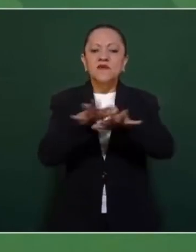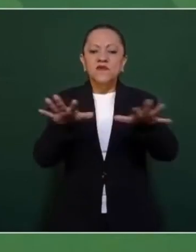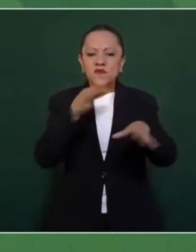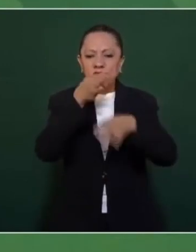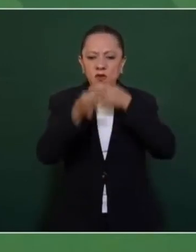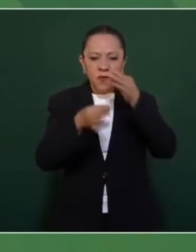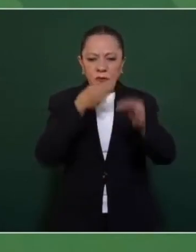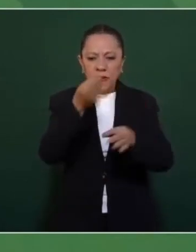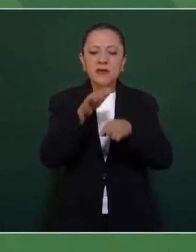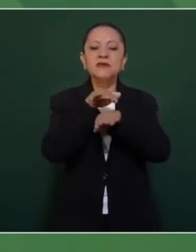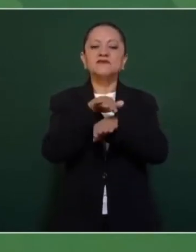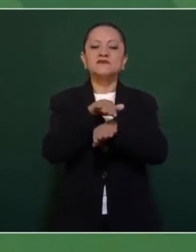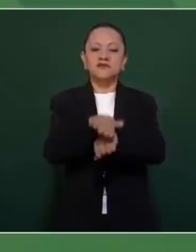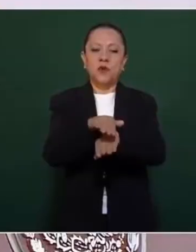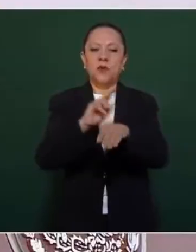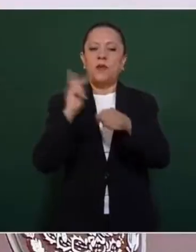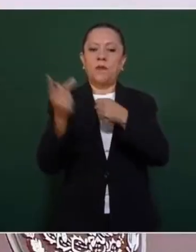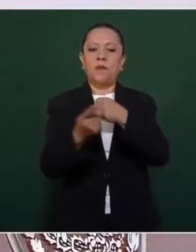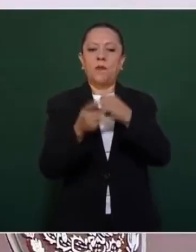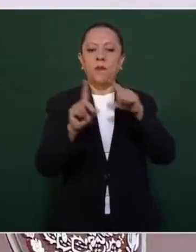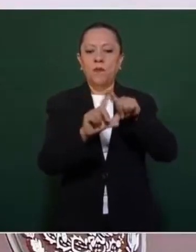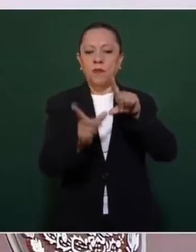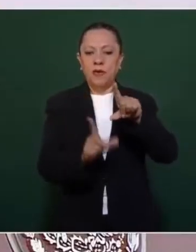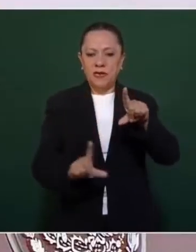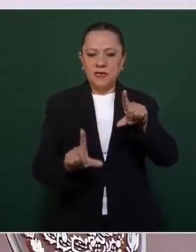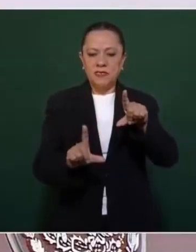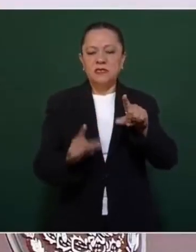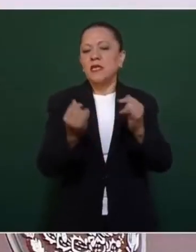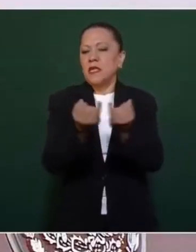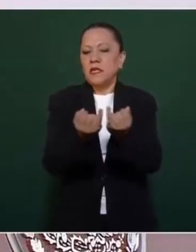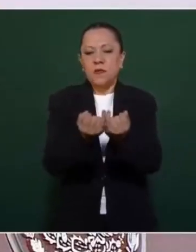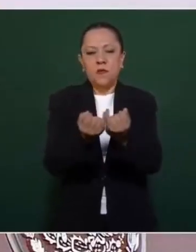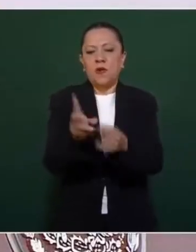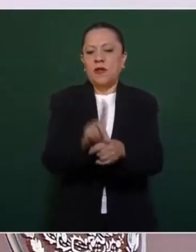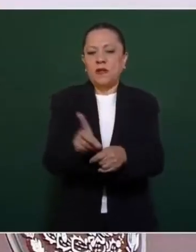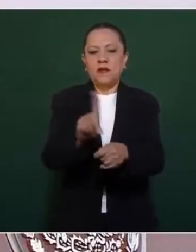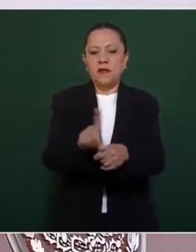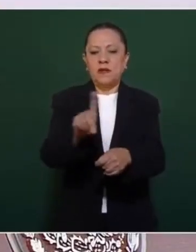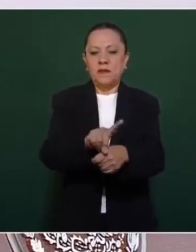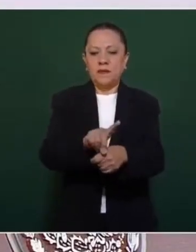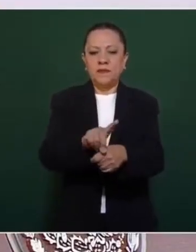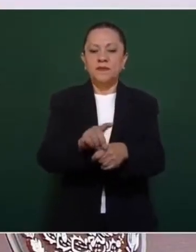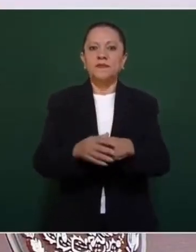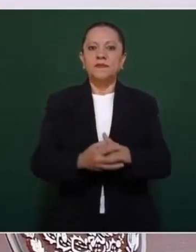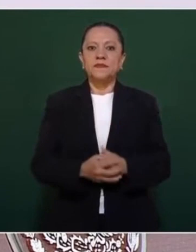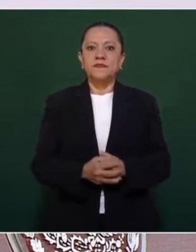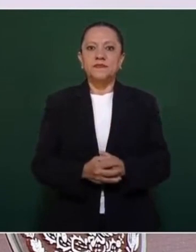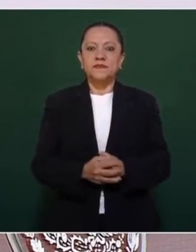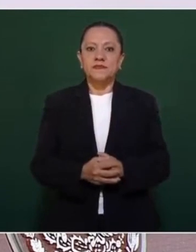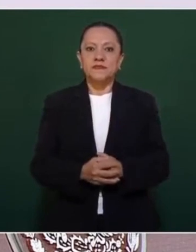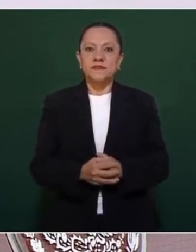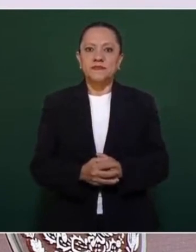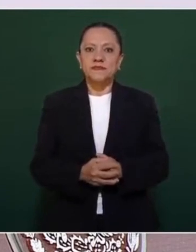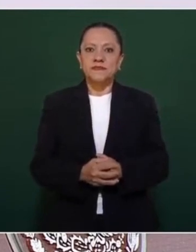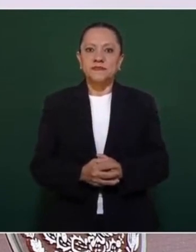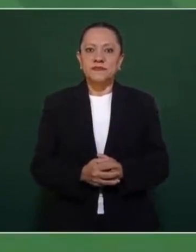inicio de la conferencia matutina de este viernes, la cual se llevó a cabo desde Cuernavaca, Morelos, el mandatario indicó que en estos momentos Blanco Bravo enfrenta en su